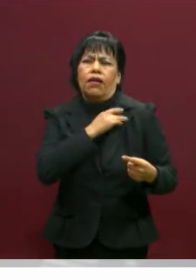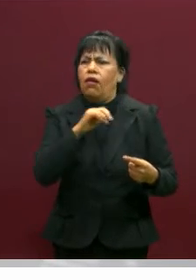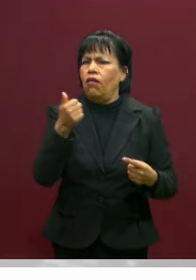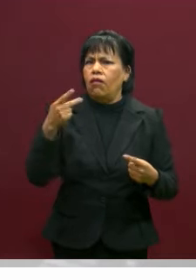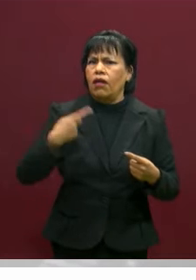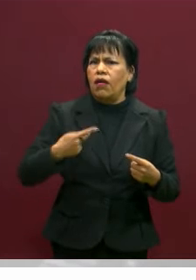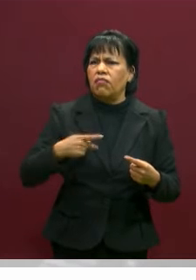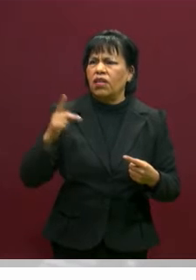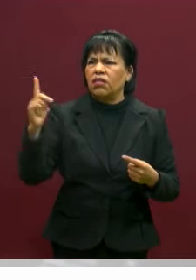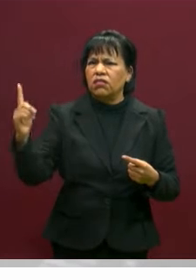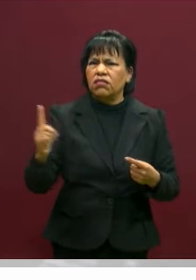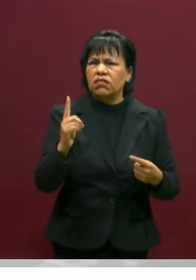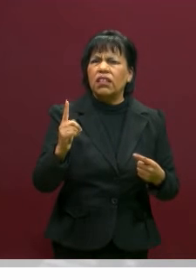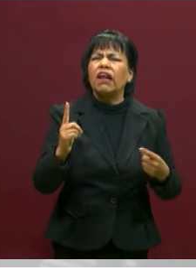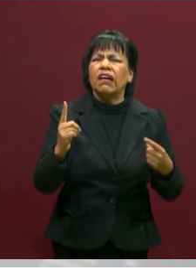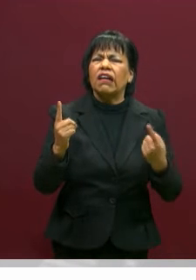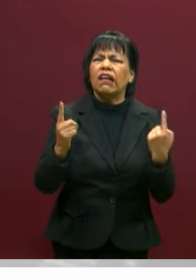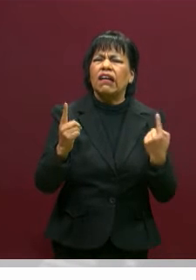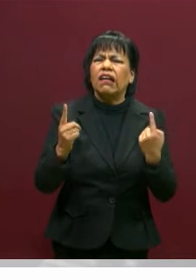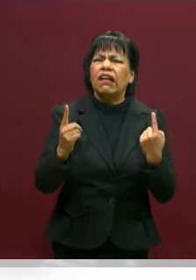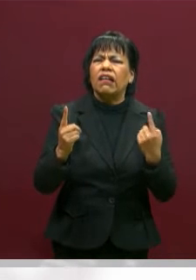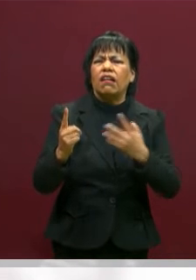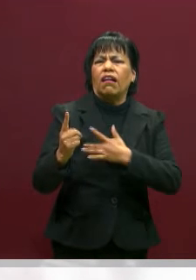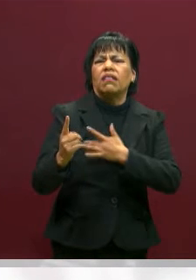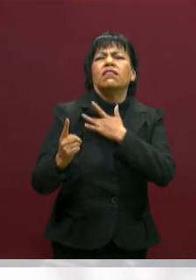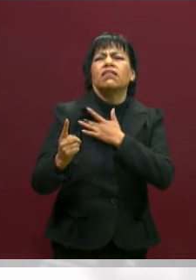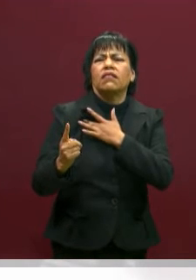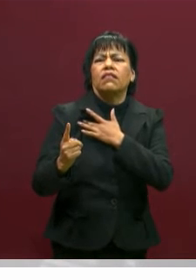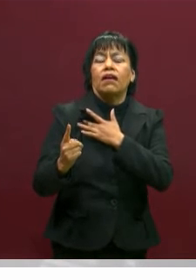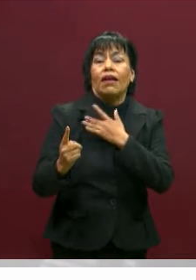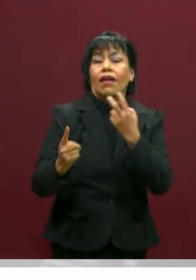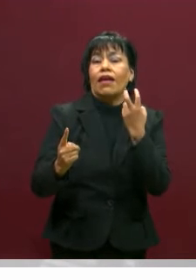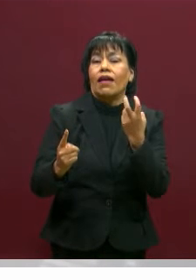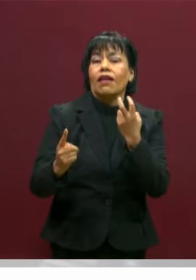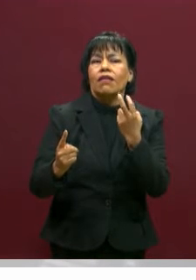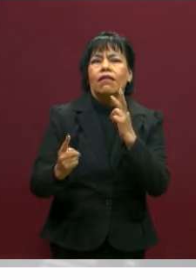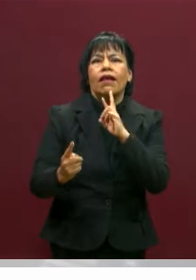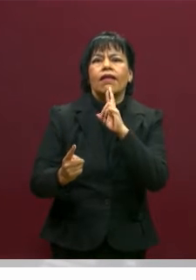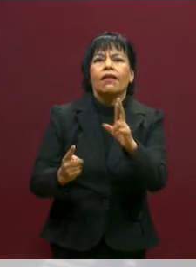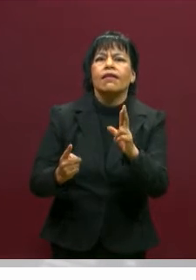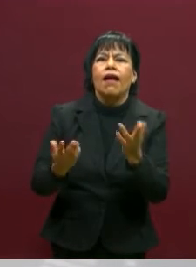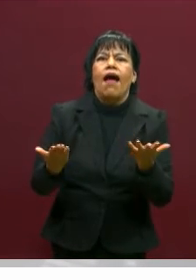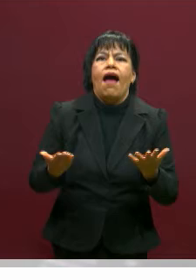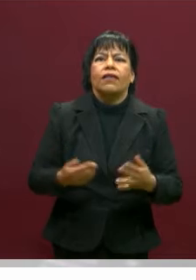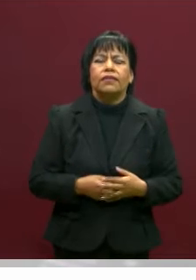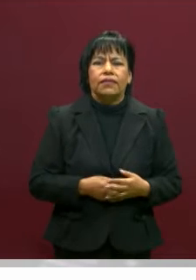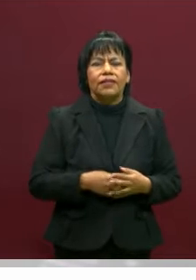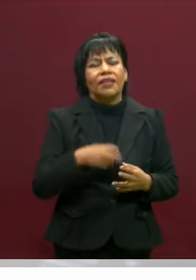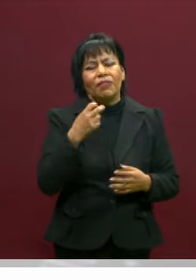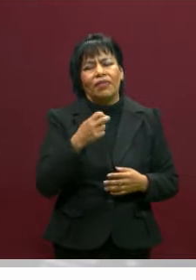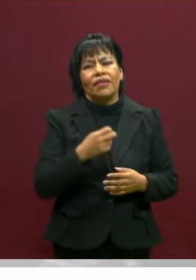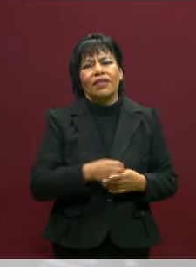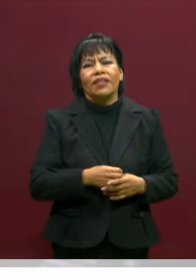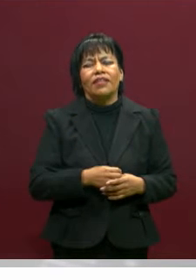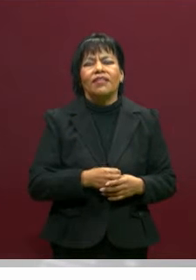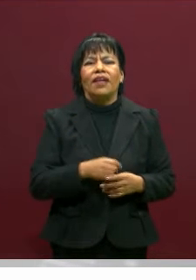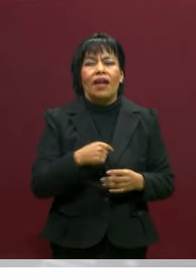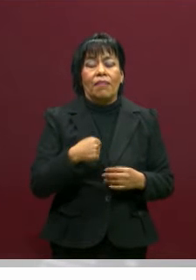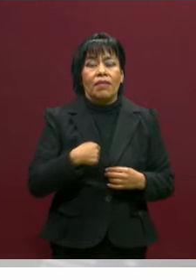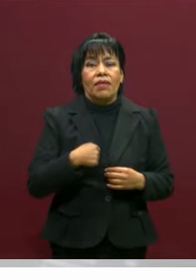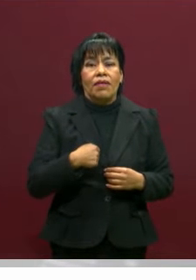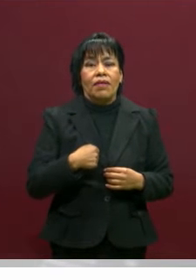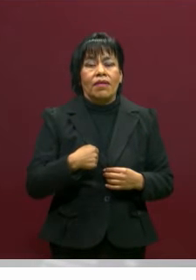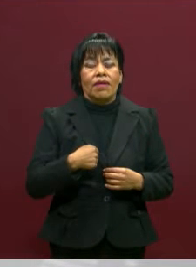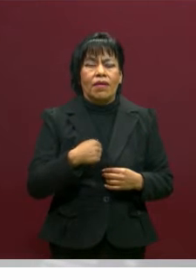otro. Sí, porque eso me va a llevar a dar una respuesta. Por eso esa frase a mí me gusta mucho, cambiar el